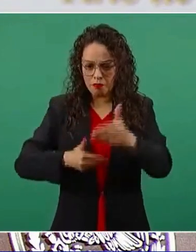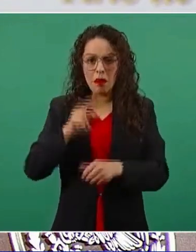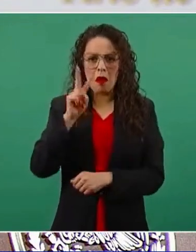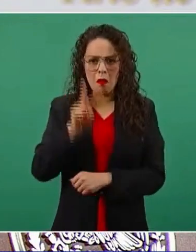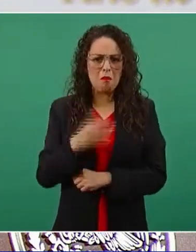Adelante.